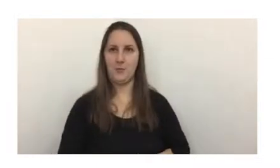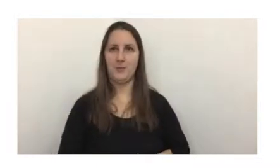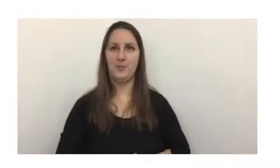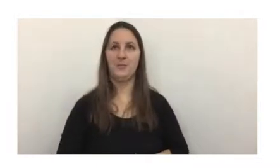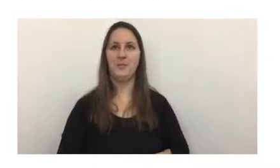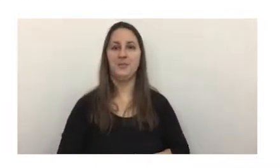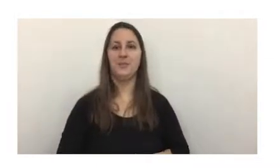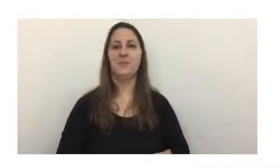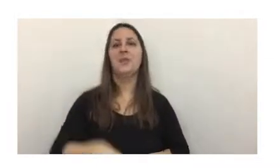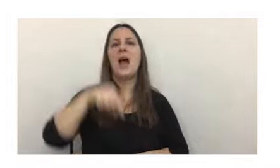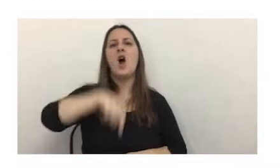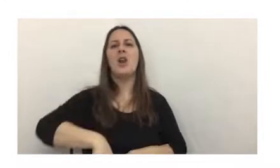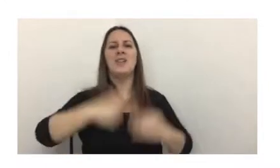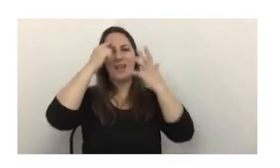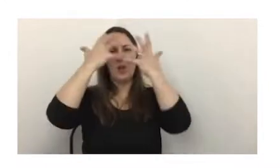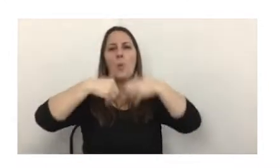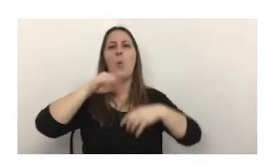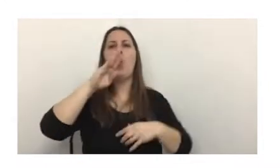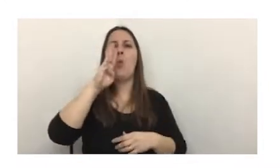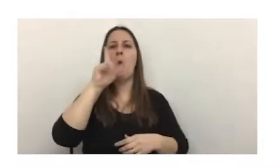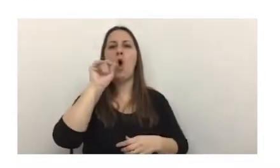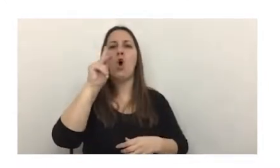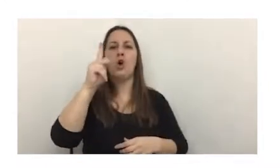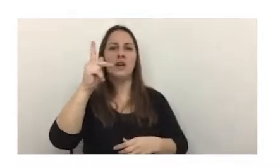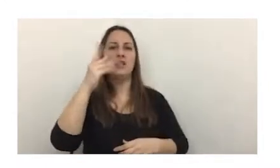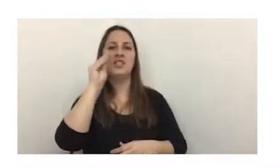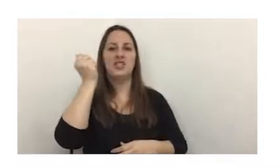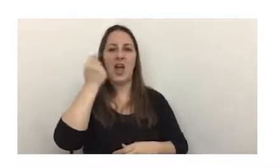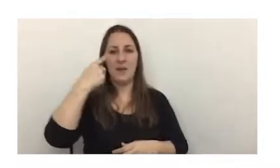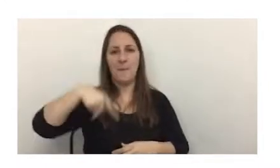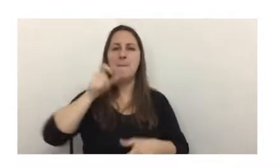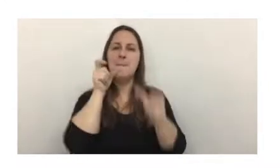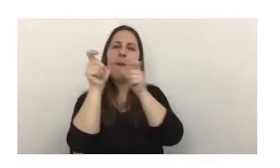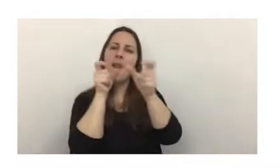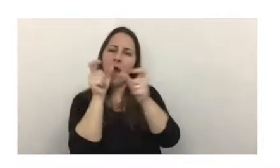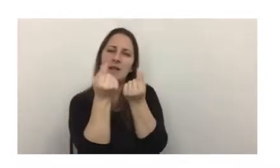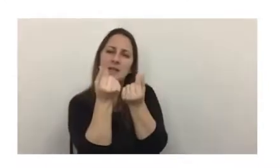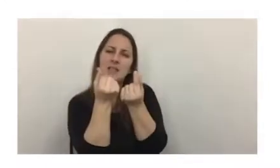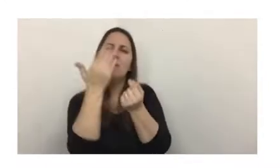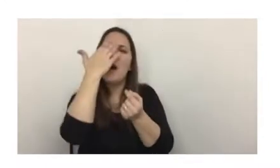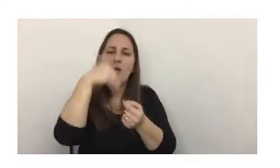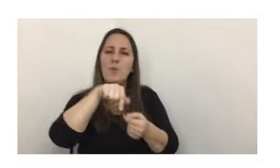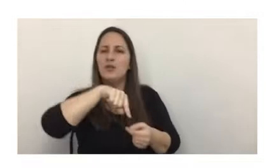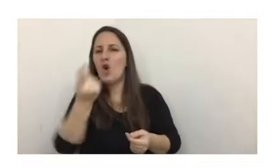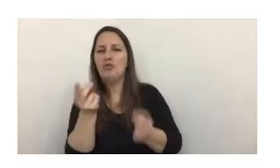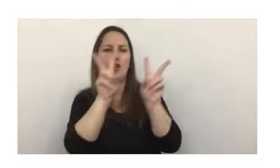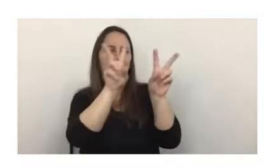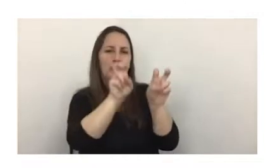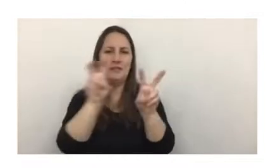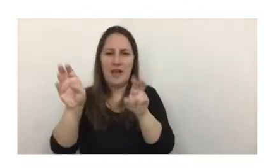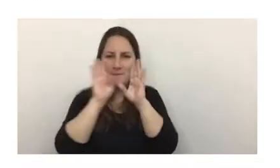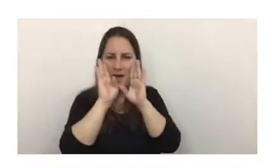Pasemos ahora sí a la tecnología blockchain. Conceptos que nos van a servir para luego abordar algunas cuestiones